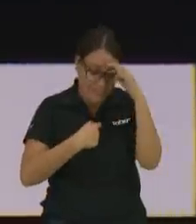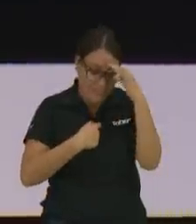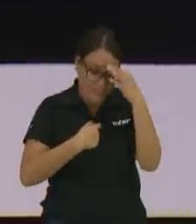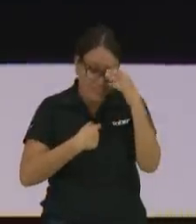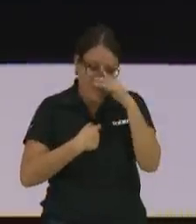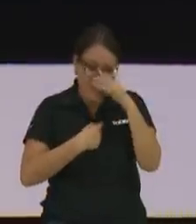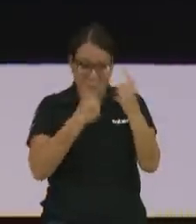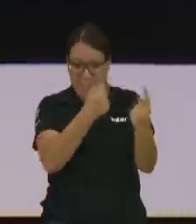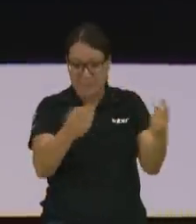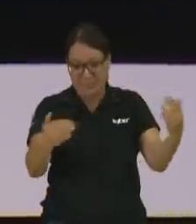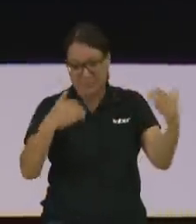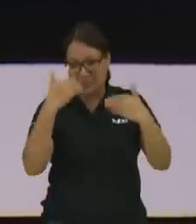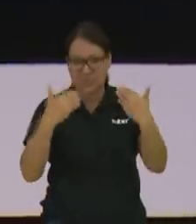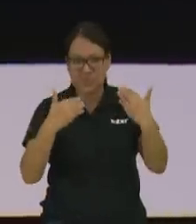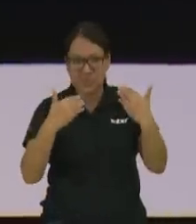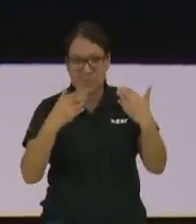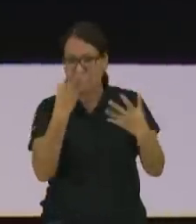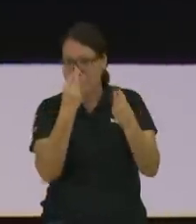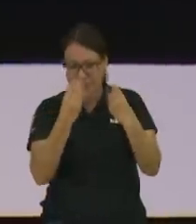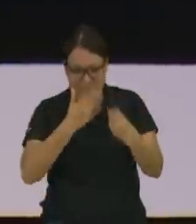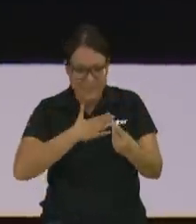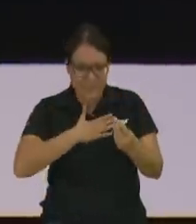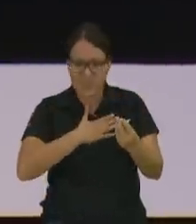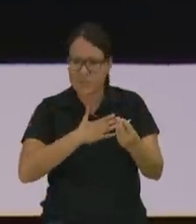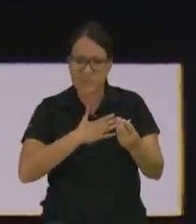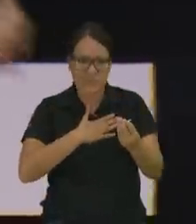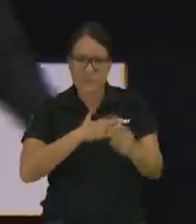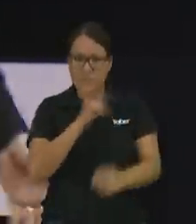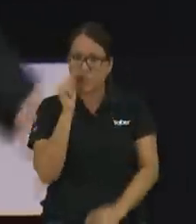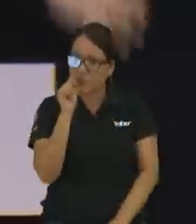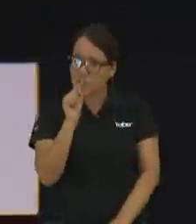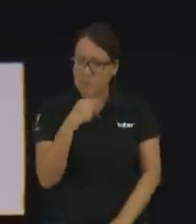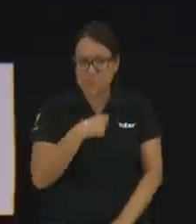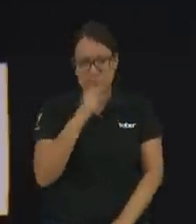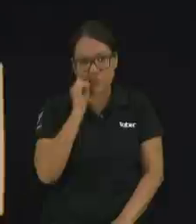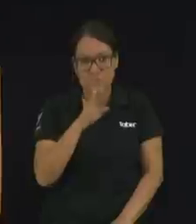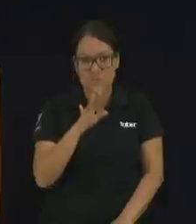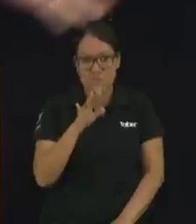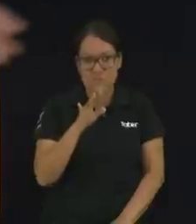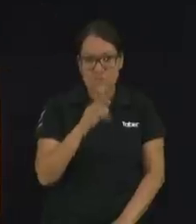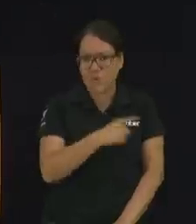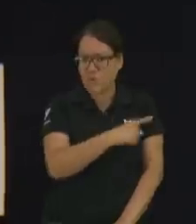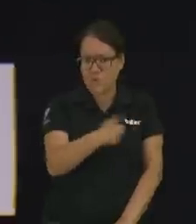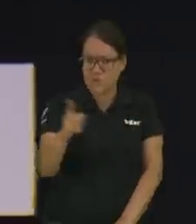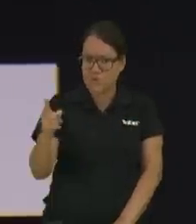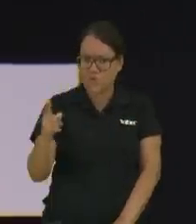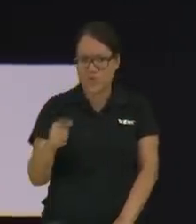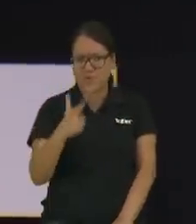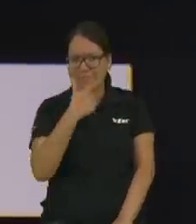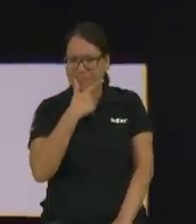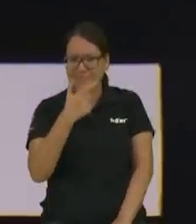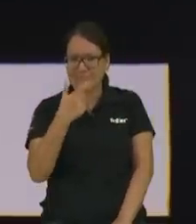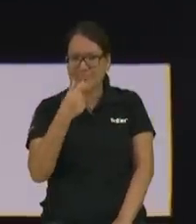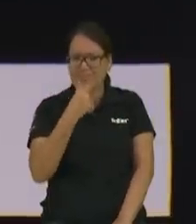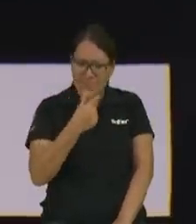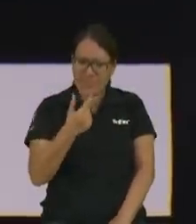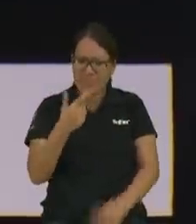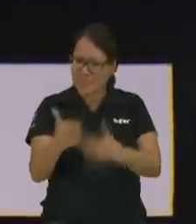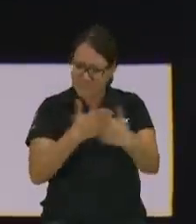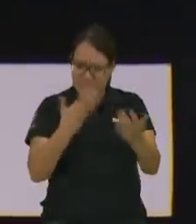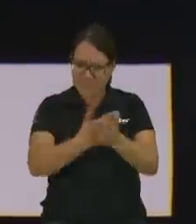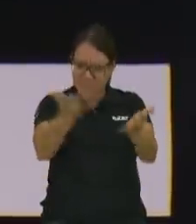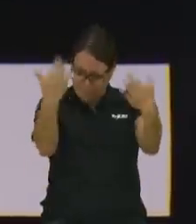despreciar tienen miedo yo por eso le digo a la gente usted de la comunidad LGBTQ venga hermano no se